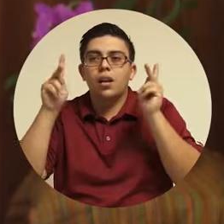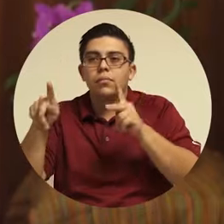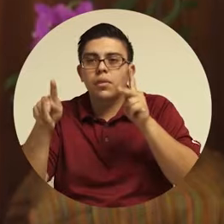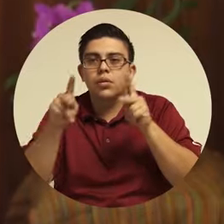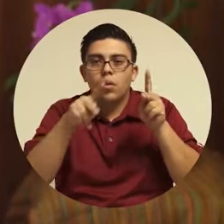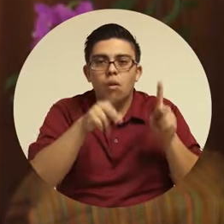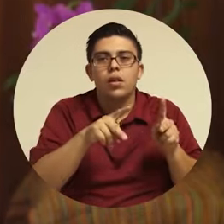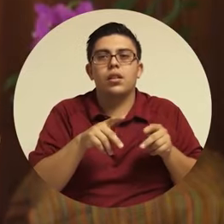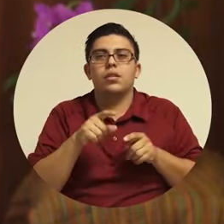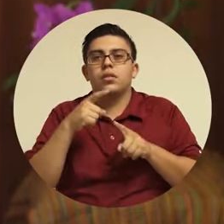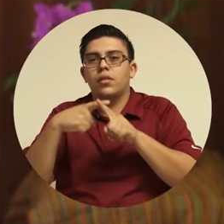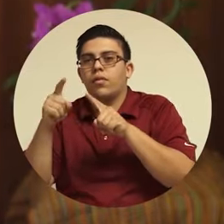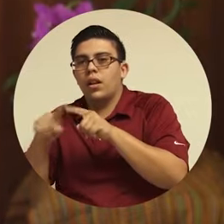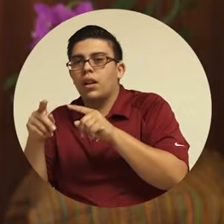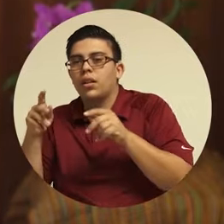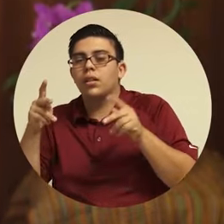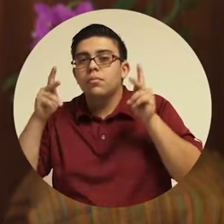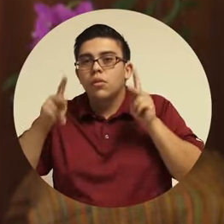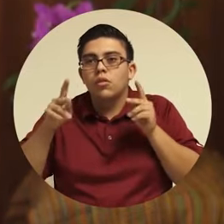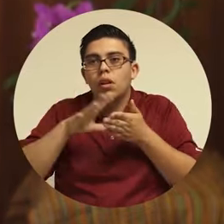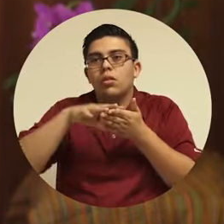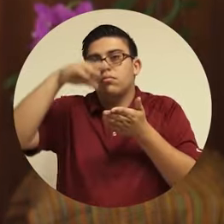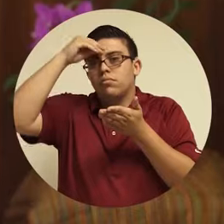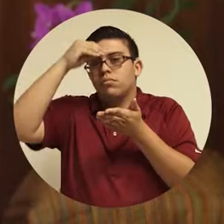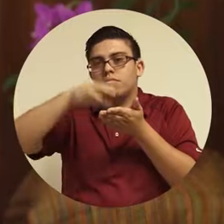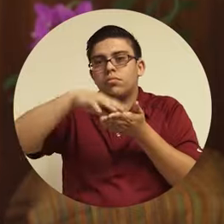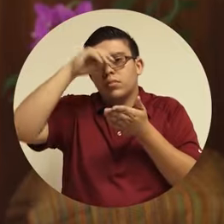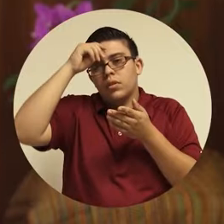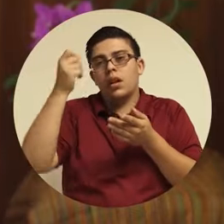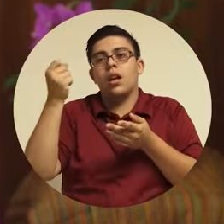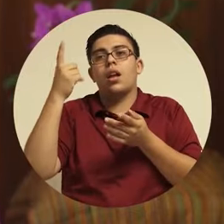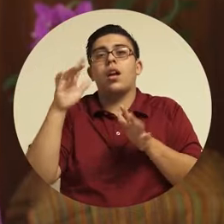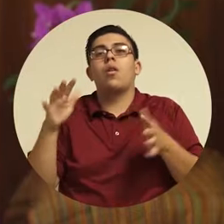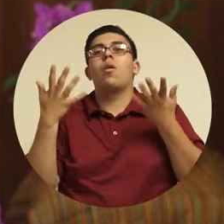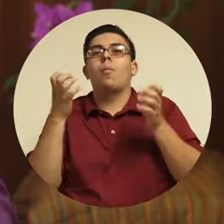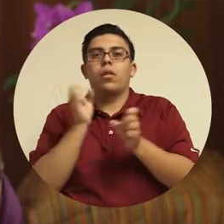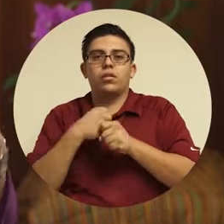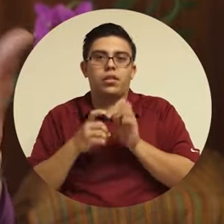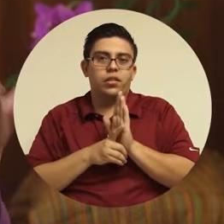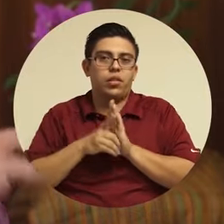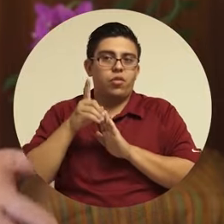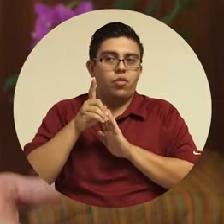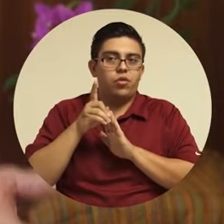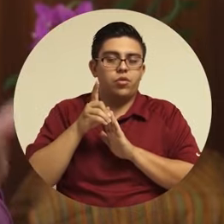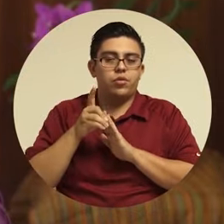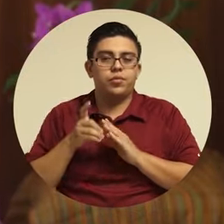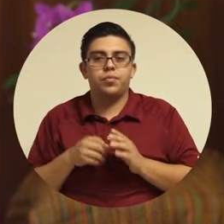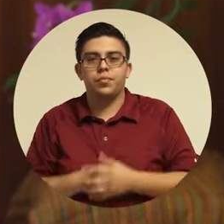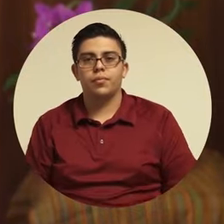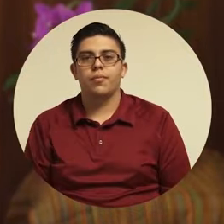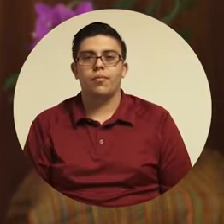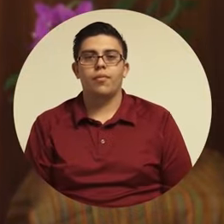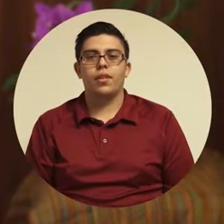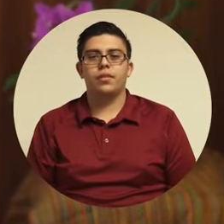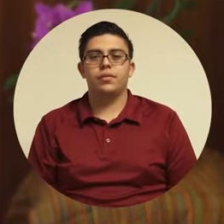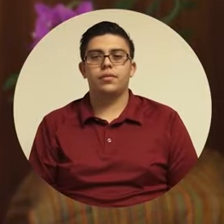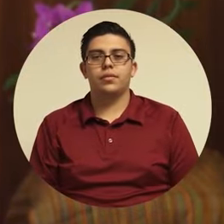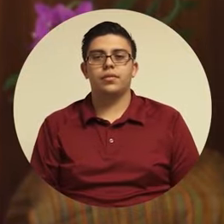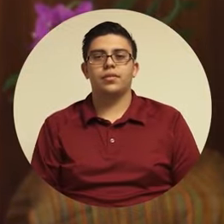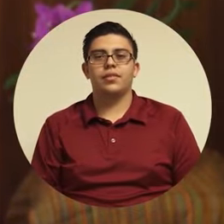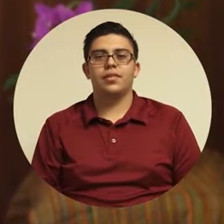entre los distintos actores con la clara comprensión de su rol como promotor del desarrollo